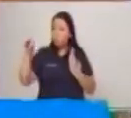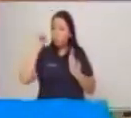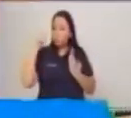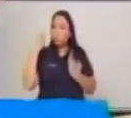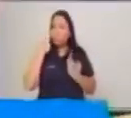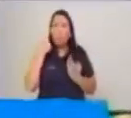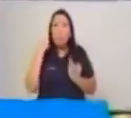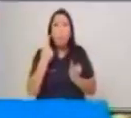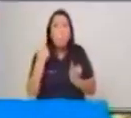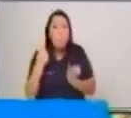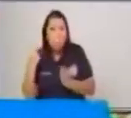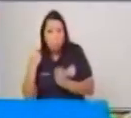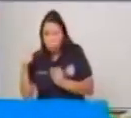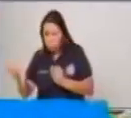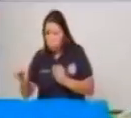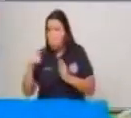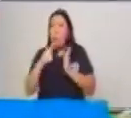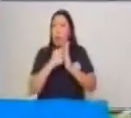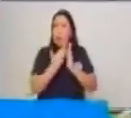cajita.